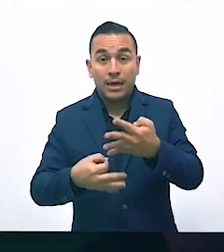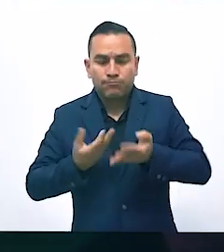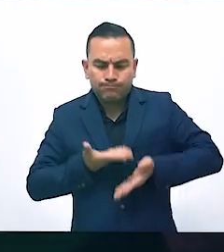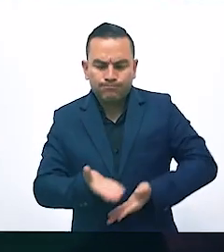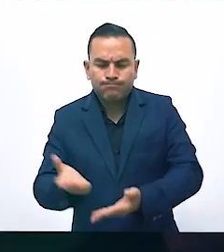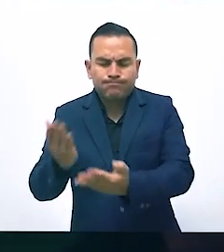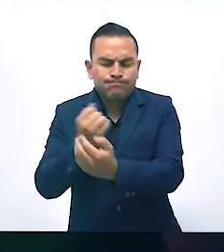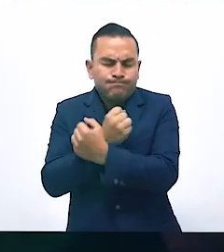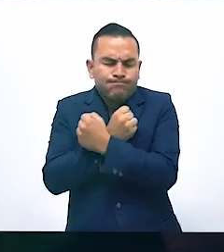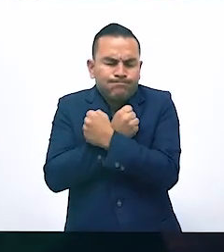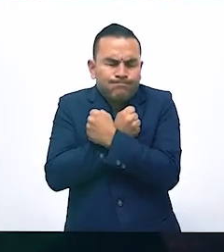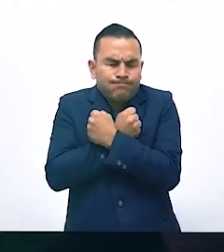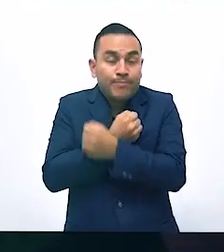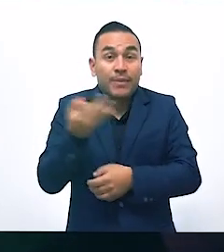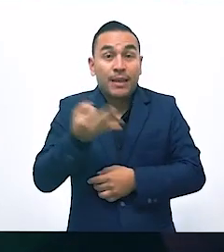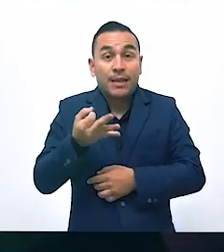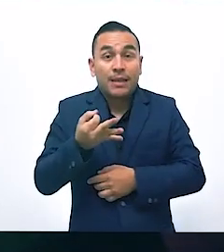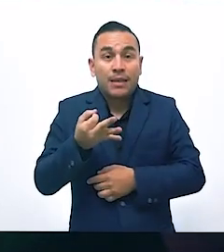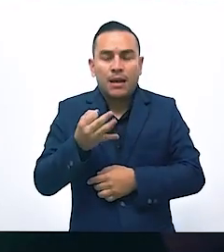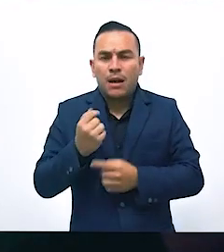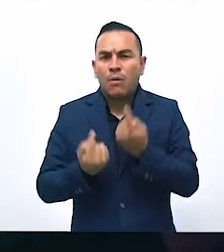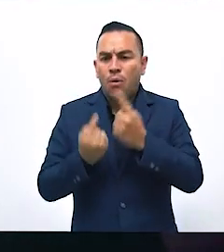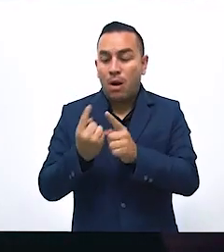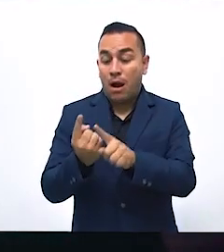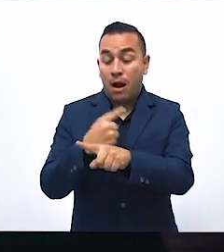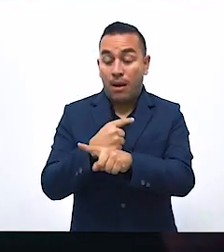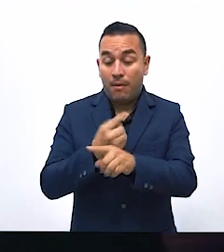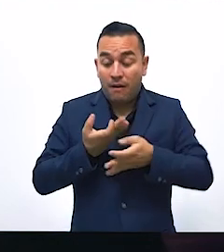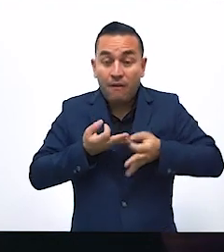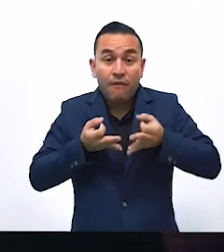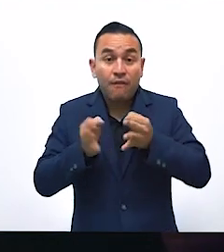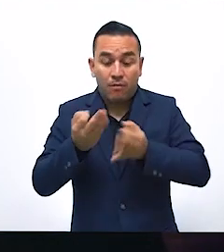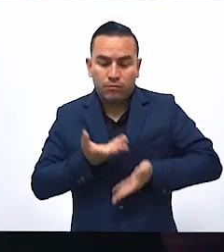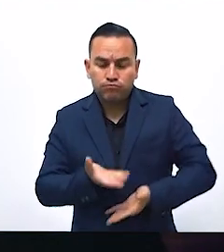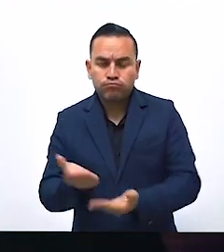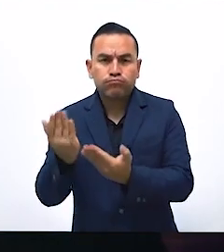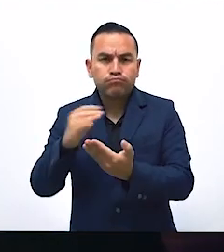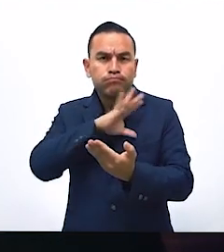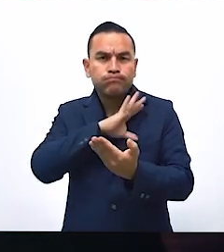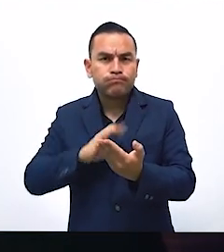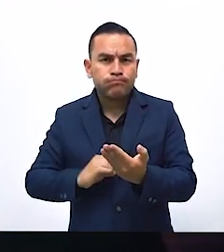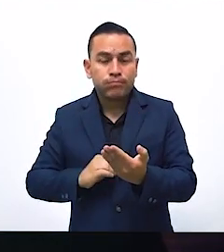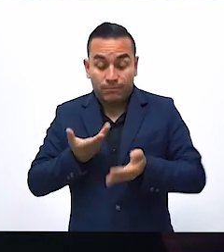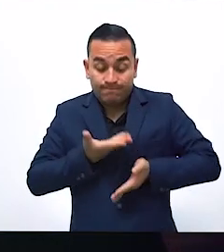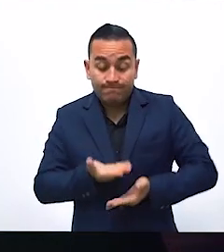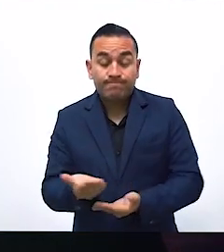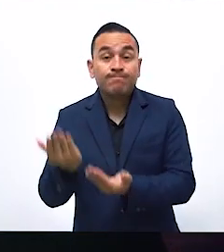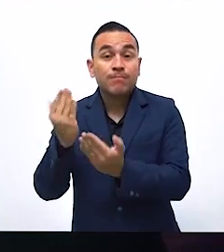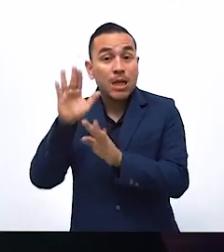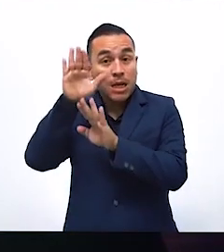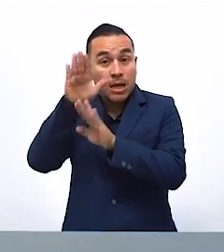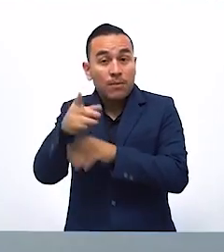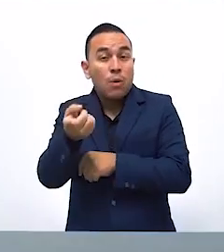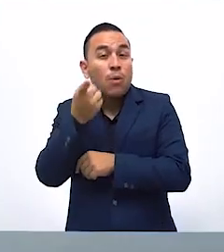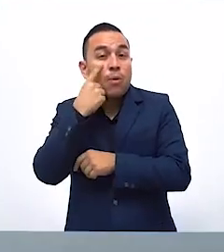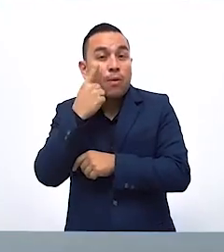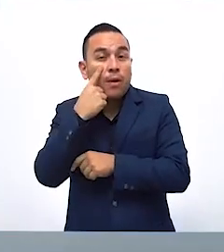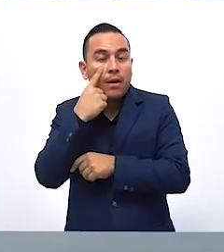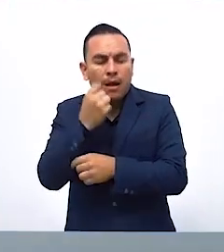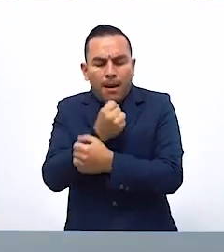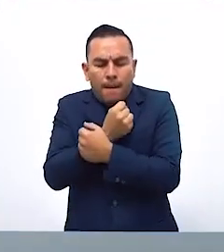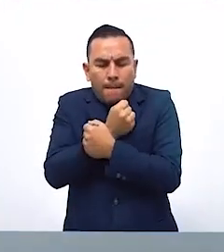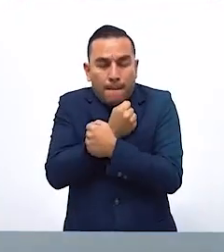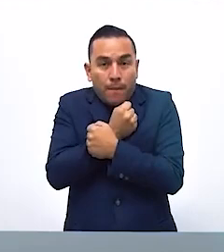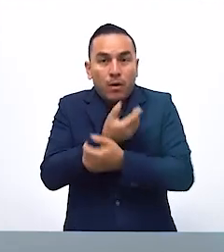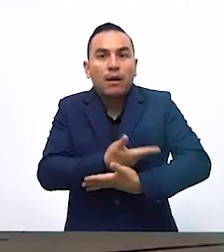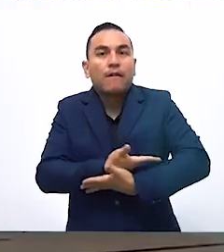Nacer con Cariño surge de la necesidad de cambiar la manera en que los salvadoreños venimos al mundo, a través de un parto respetado y un cuidado cariñoso y sensible